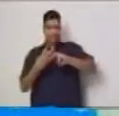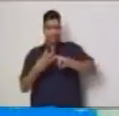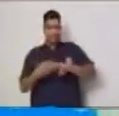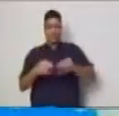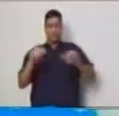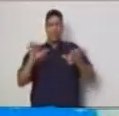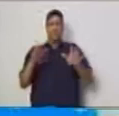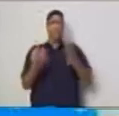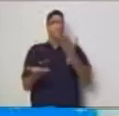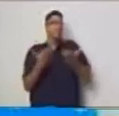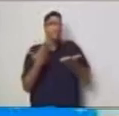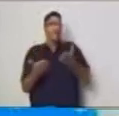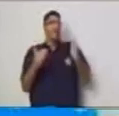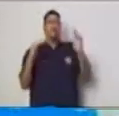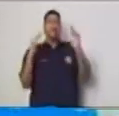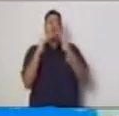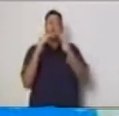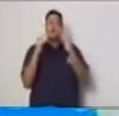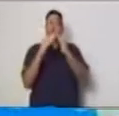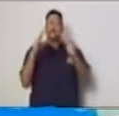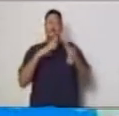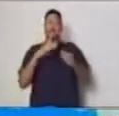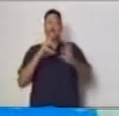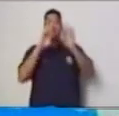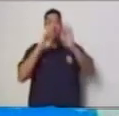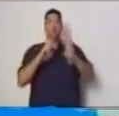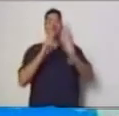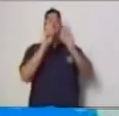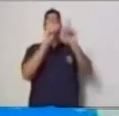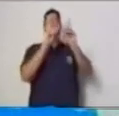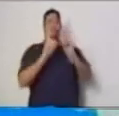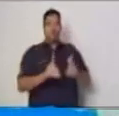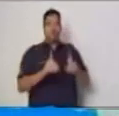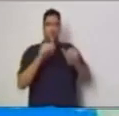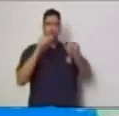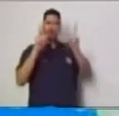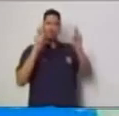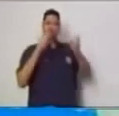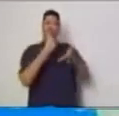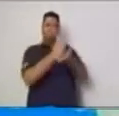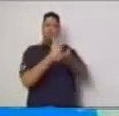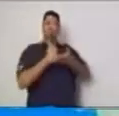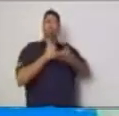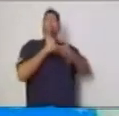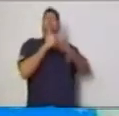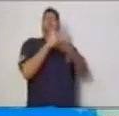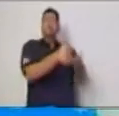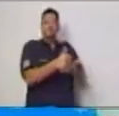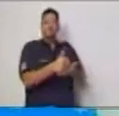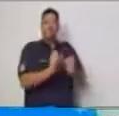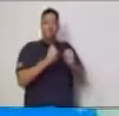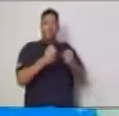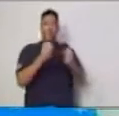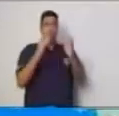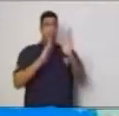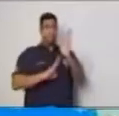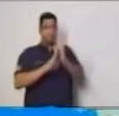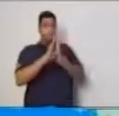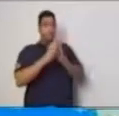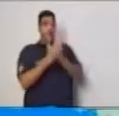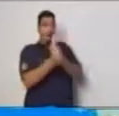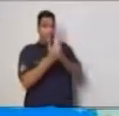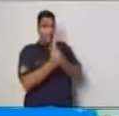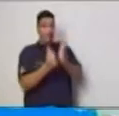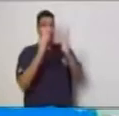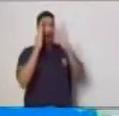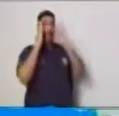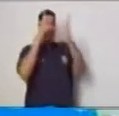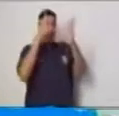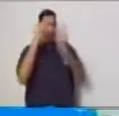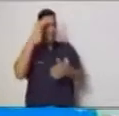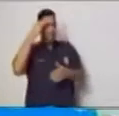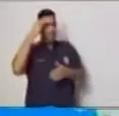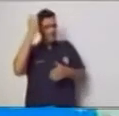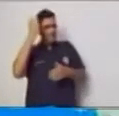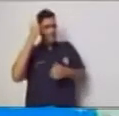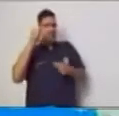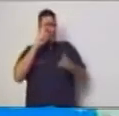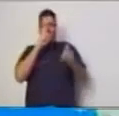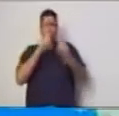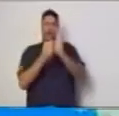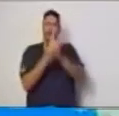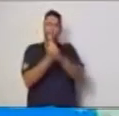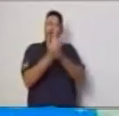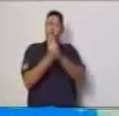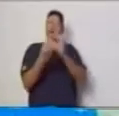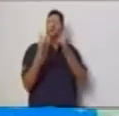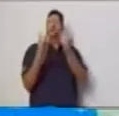especiales, este tema les ayudará a ejercitar habilidades y destrezas como la atención y la memoria y habilidad numérica.